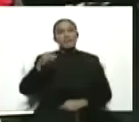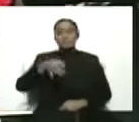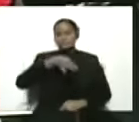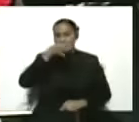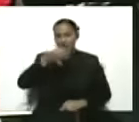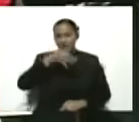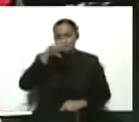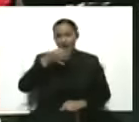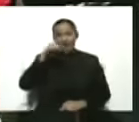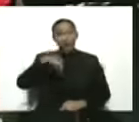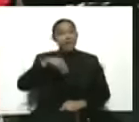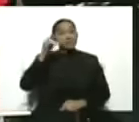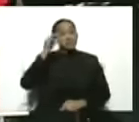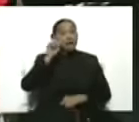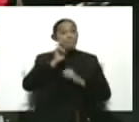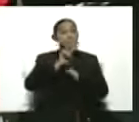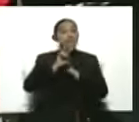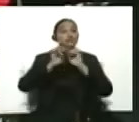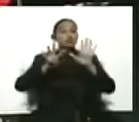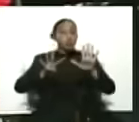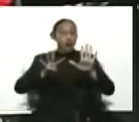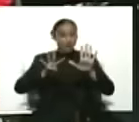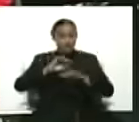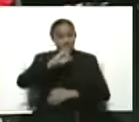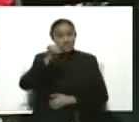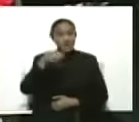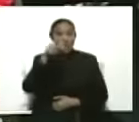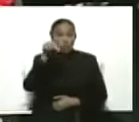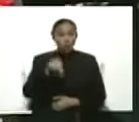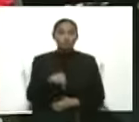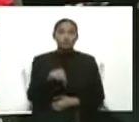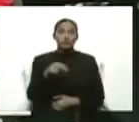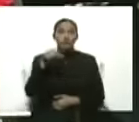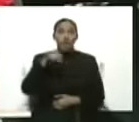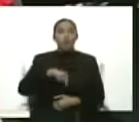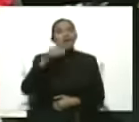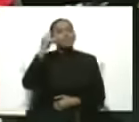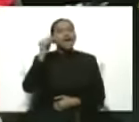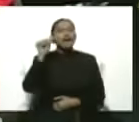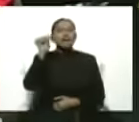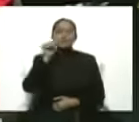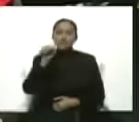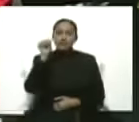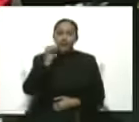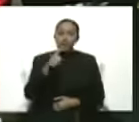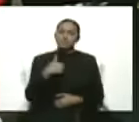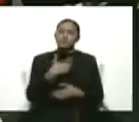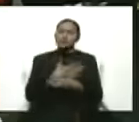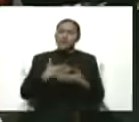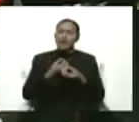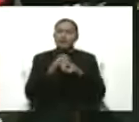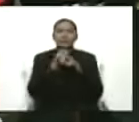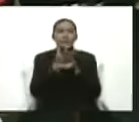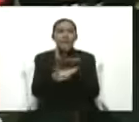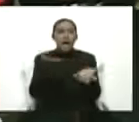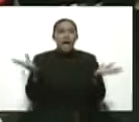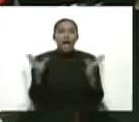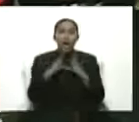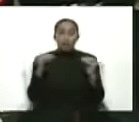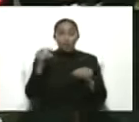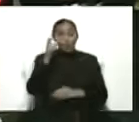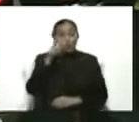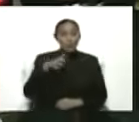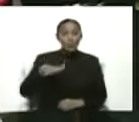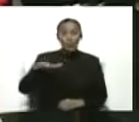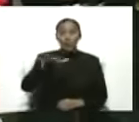29, queremos darle, de este día sábado, queremos darle a todo el pueblo de Venezuela